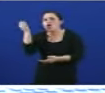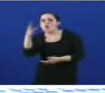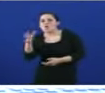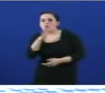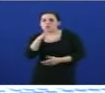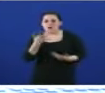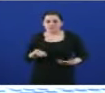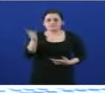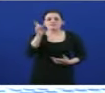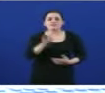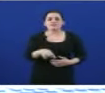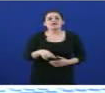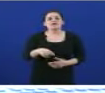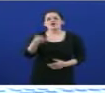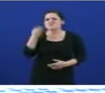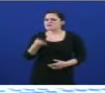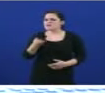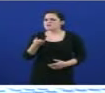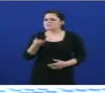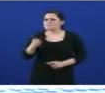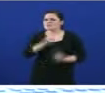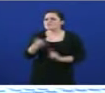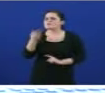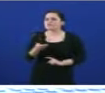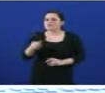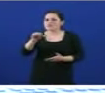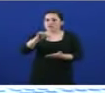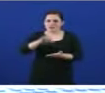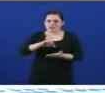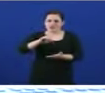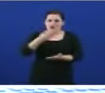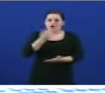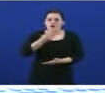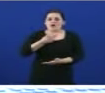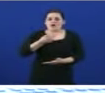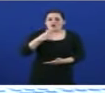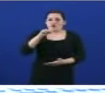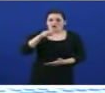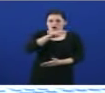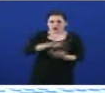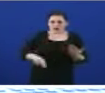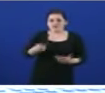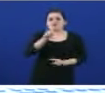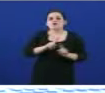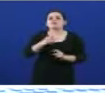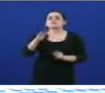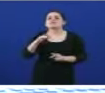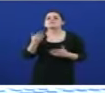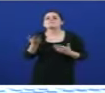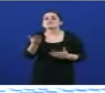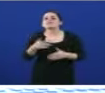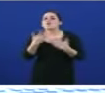E ademais, señor Feijó, o principal problema do ensino público en Galiza non é a convivencia nos centros. Non. O principal problema é que vostedes